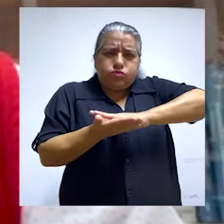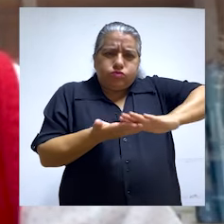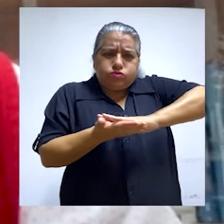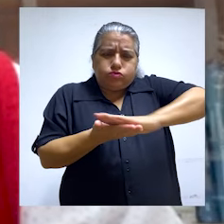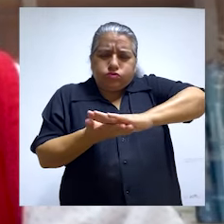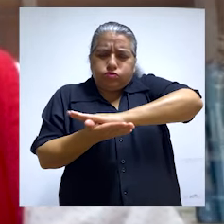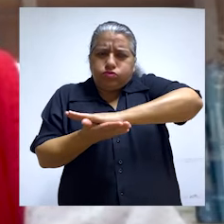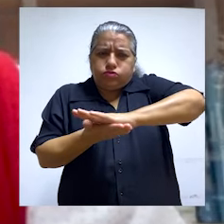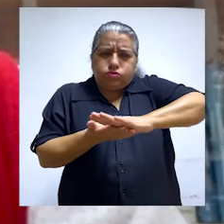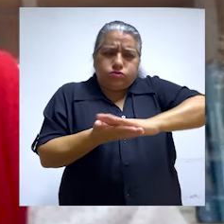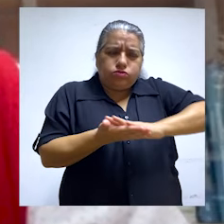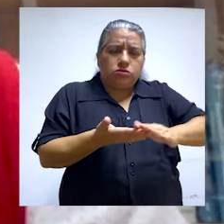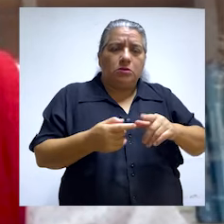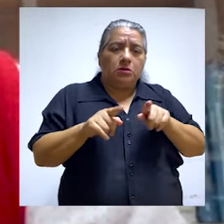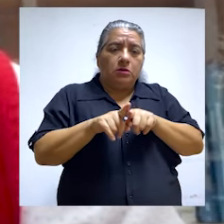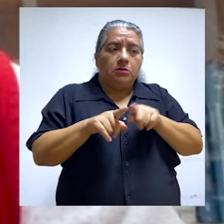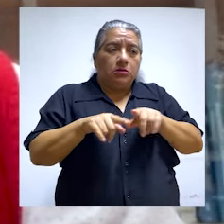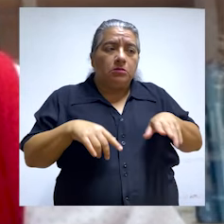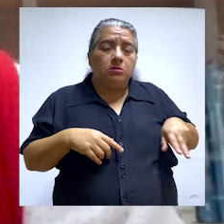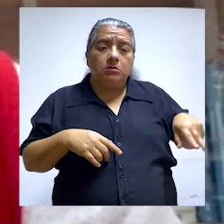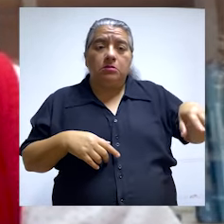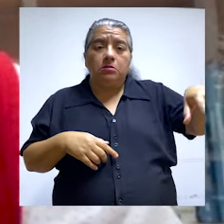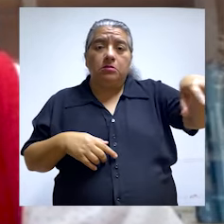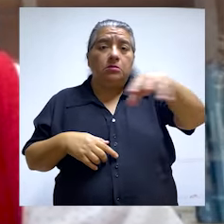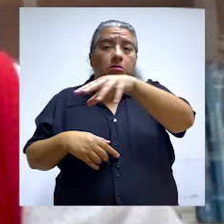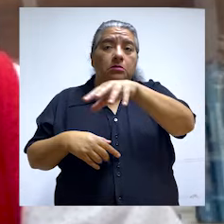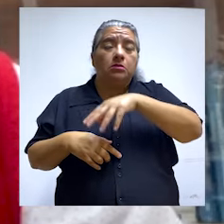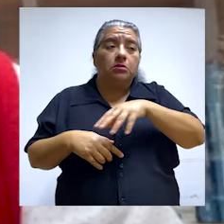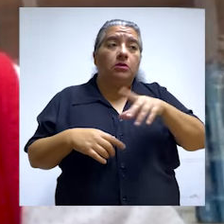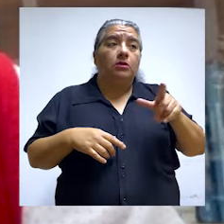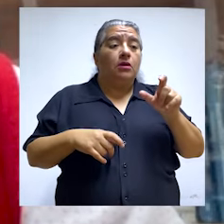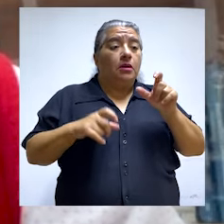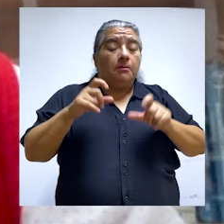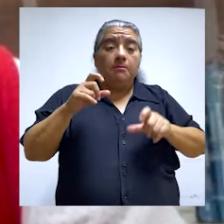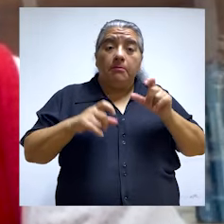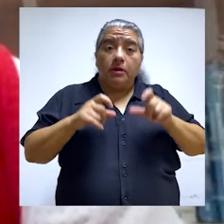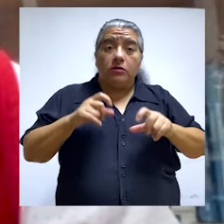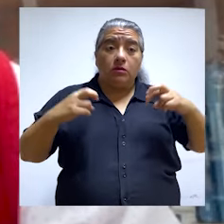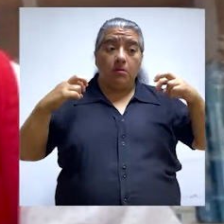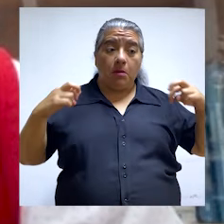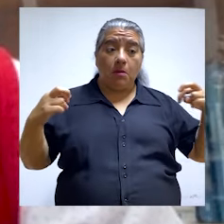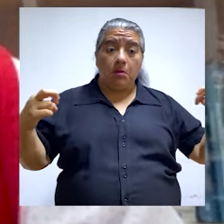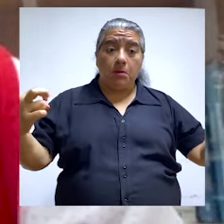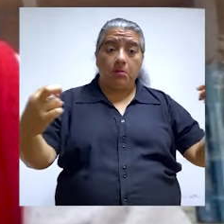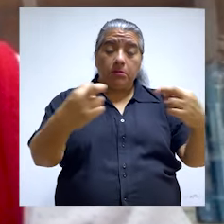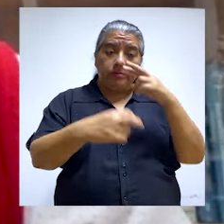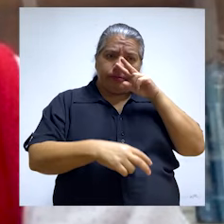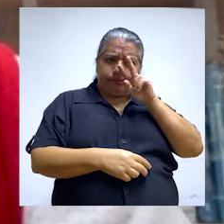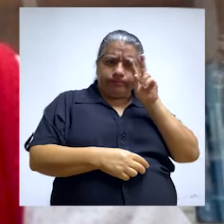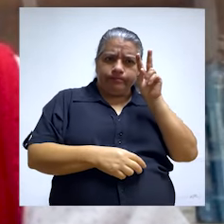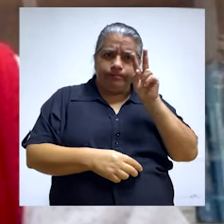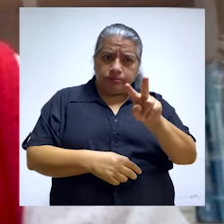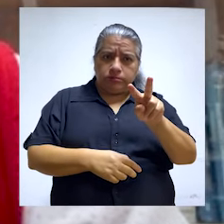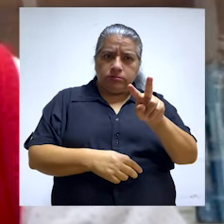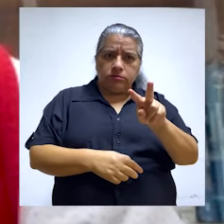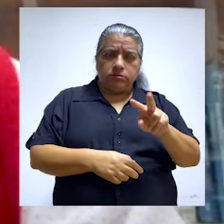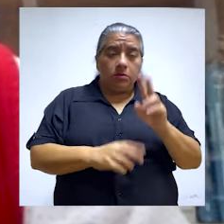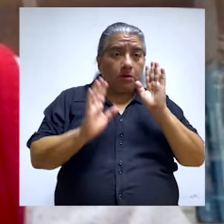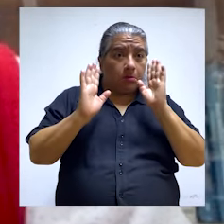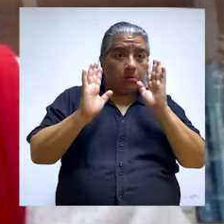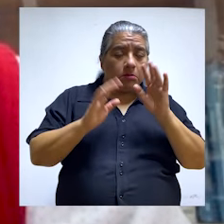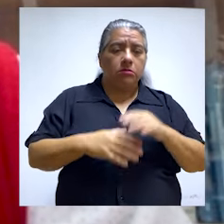pulida, lo mismo pasa con los alrededores, también donde se van a ubicar las personas, los ciudadanos que van a